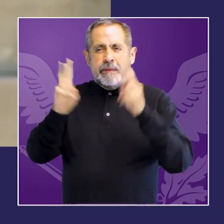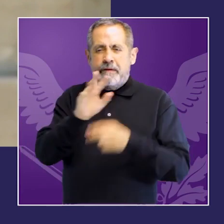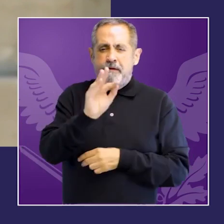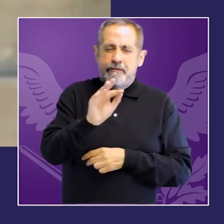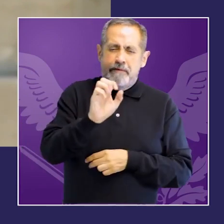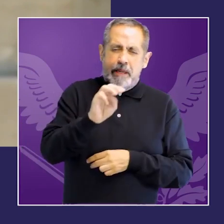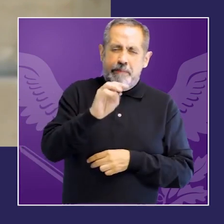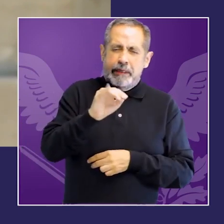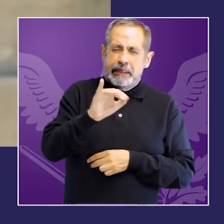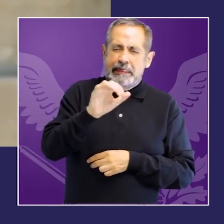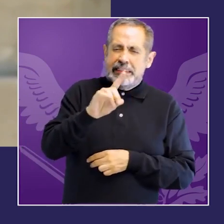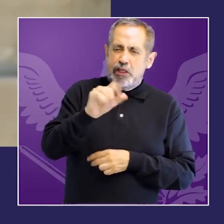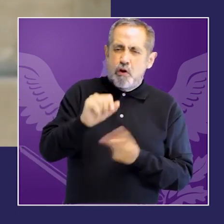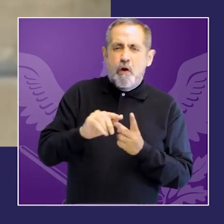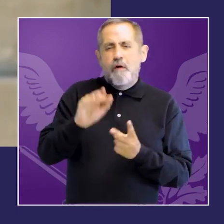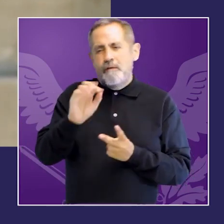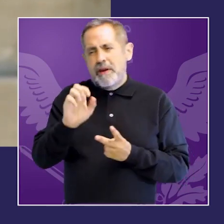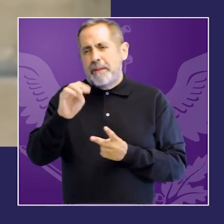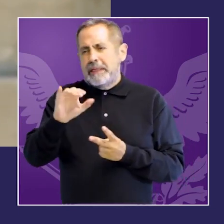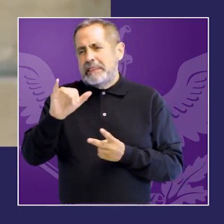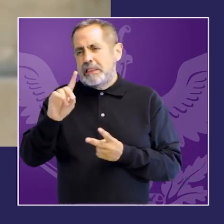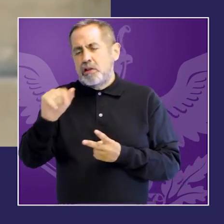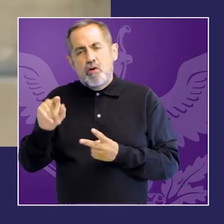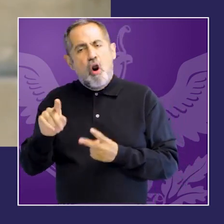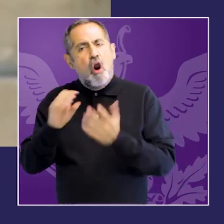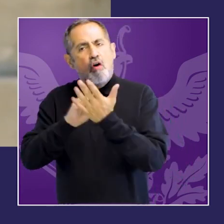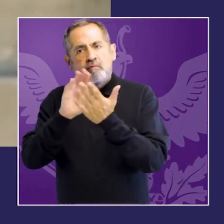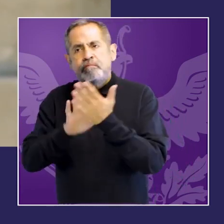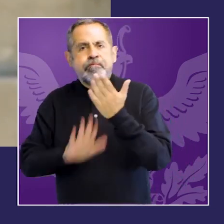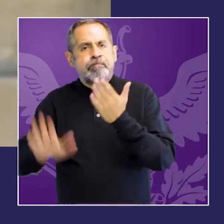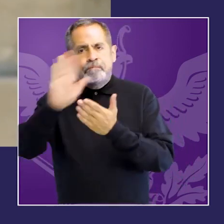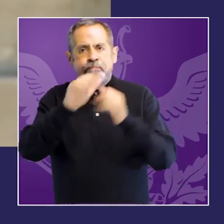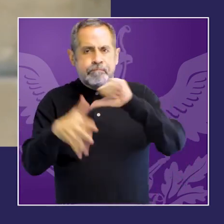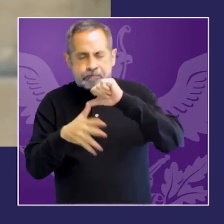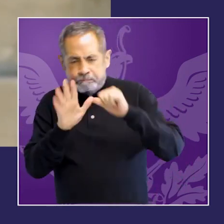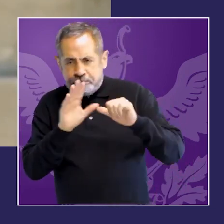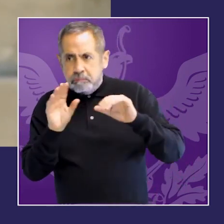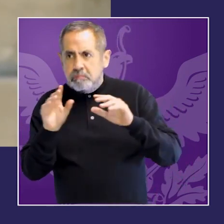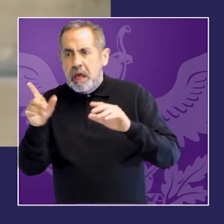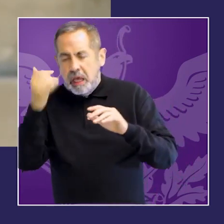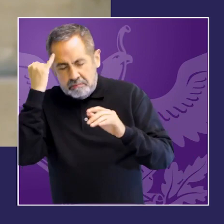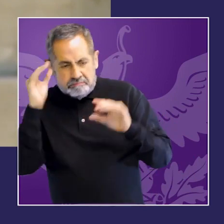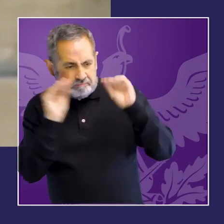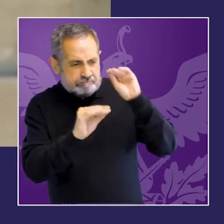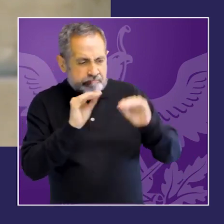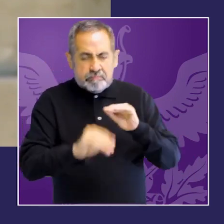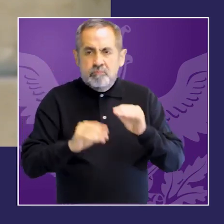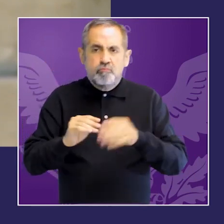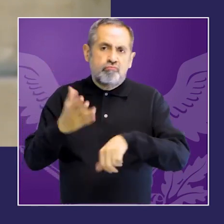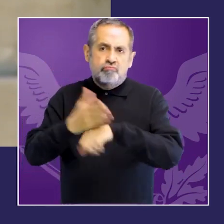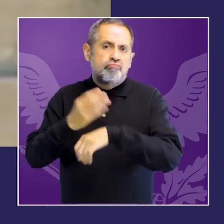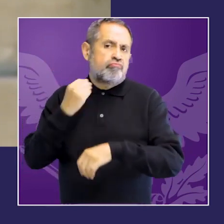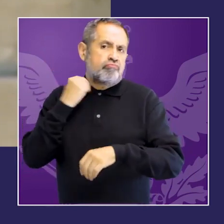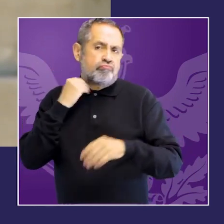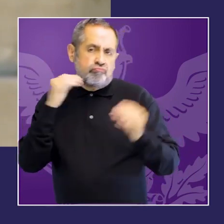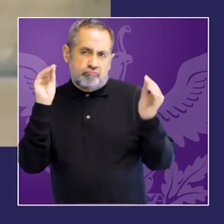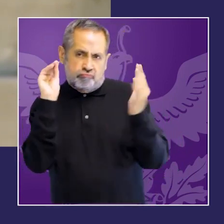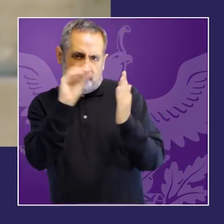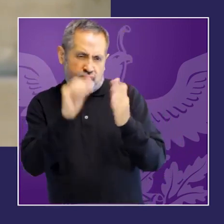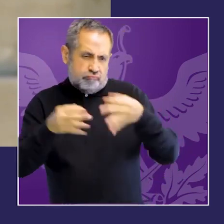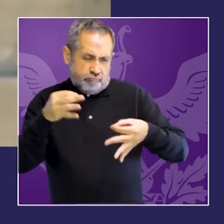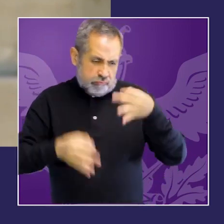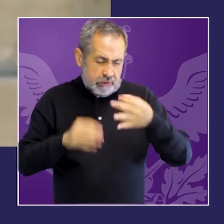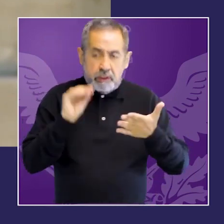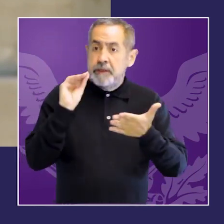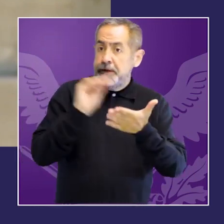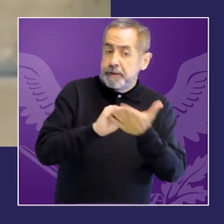A pesar de que hay países con normas de hace más de 10 años, hay pocas investigaciones que hayan avanzado en la evaluación comparada